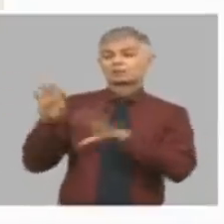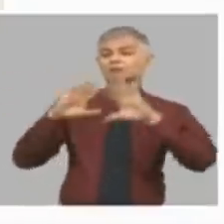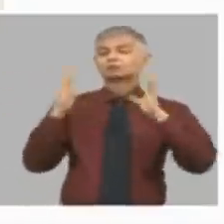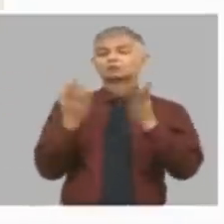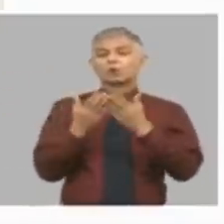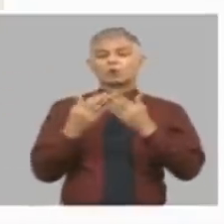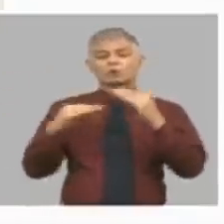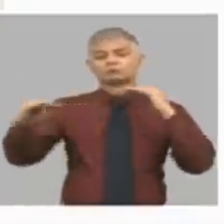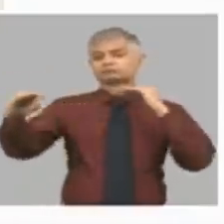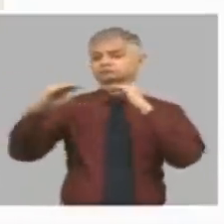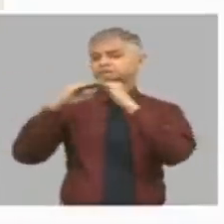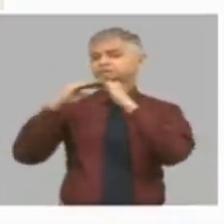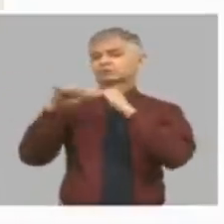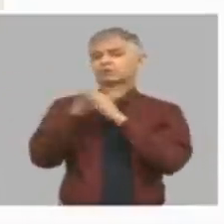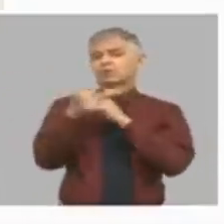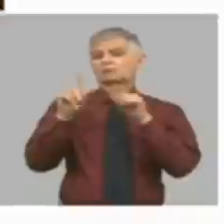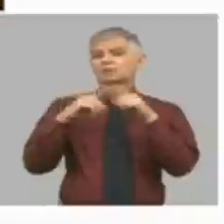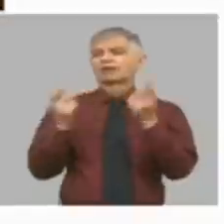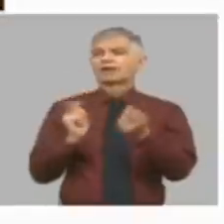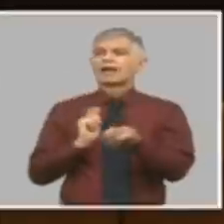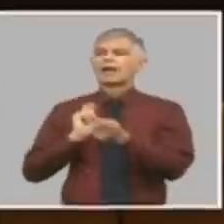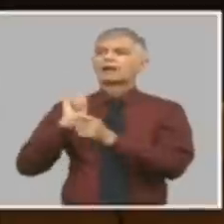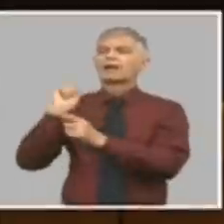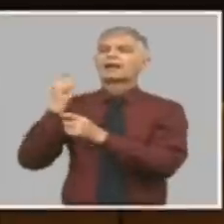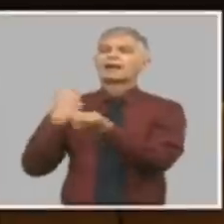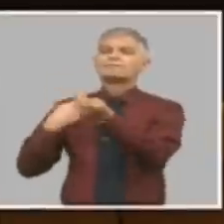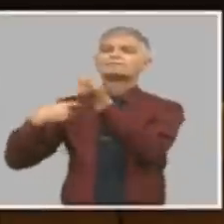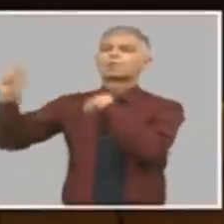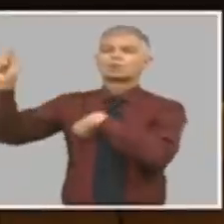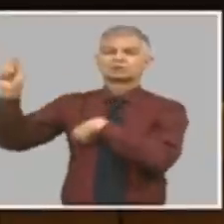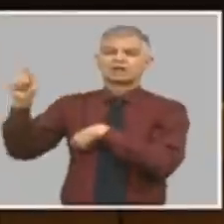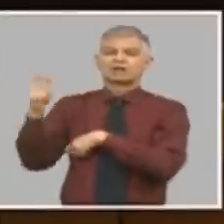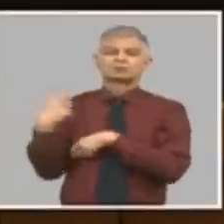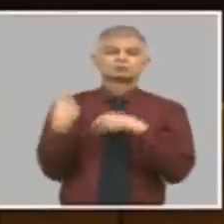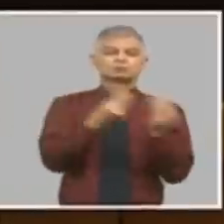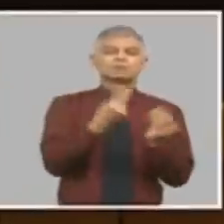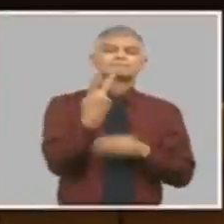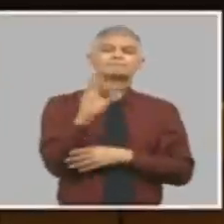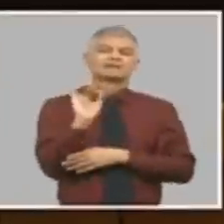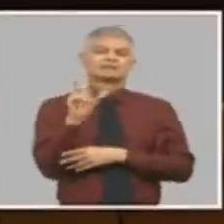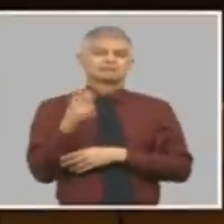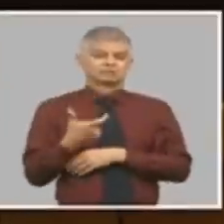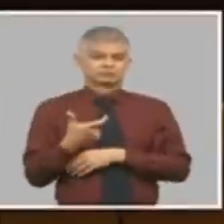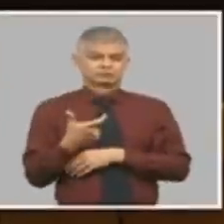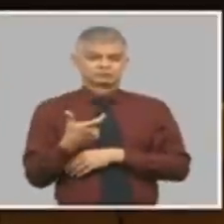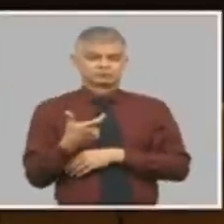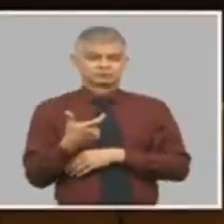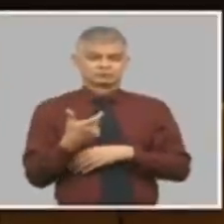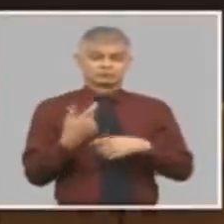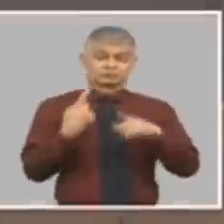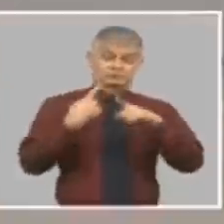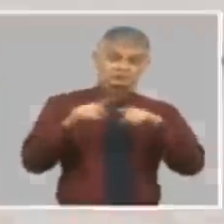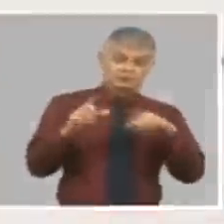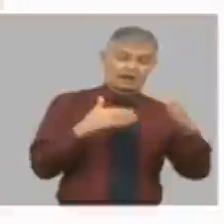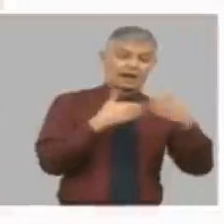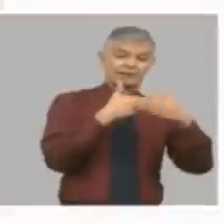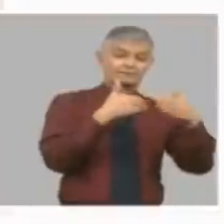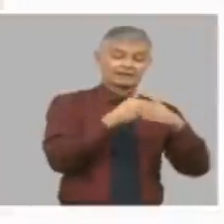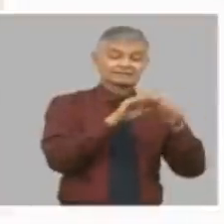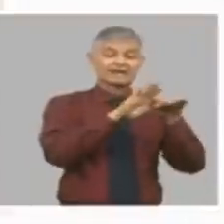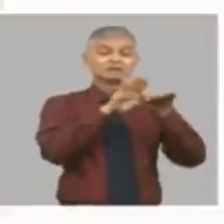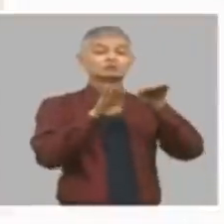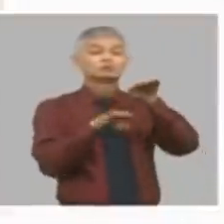porque cuando exporten usted le da 20 pesos el otro elemento importante las empresas de subordinación